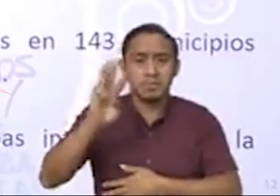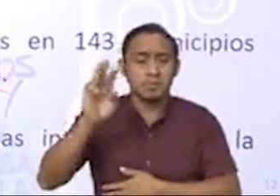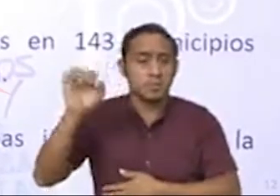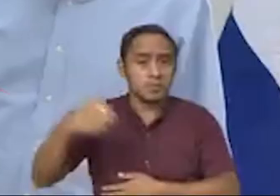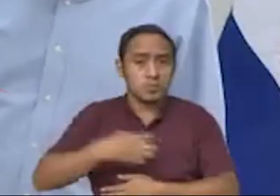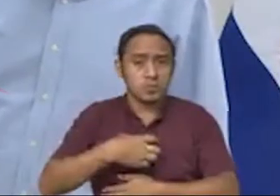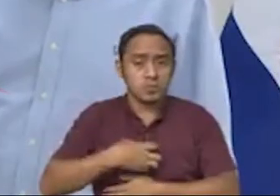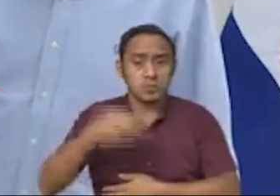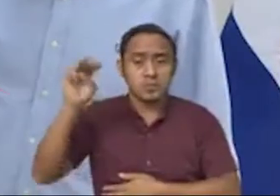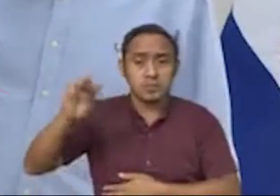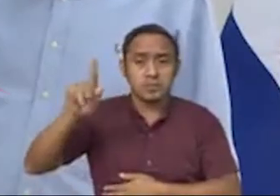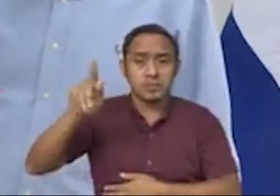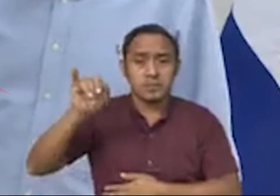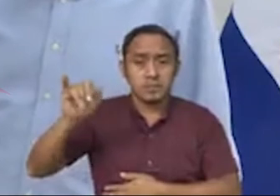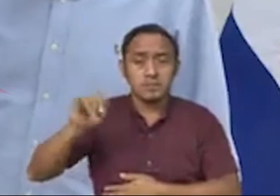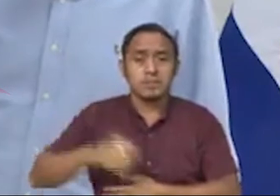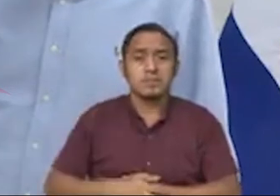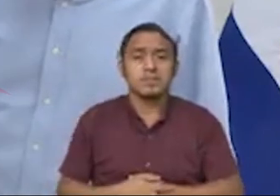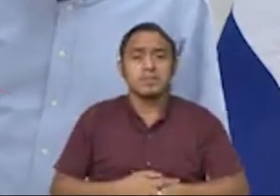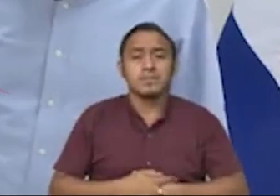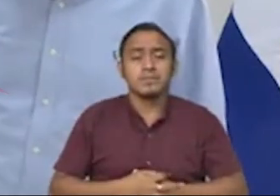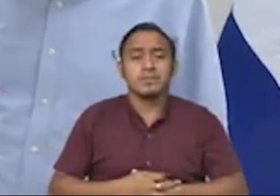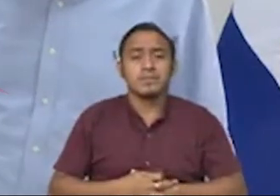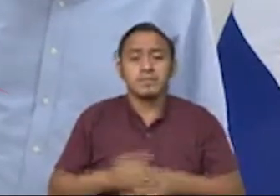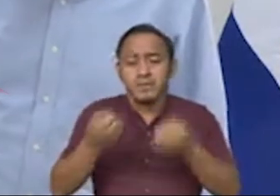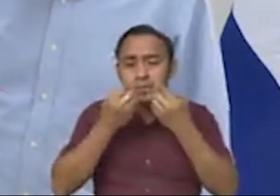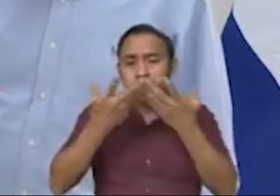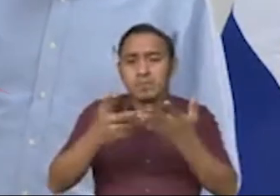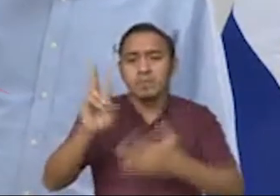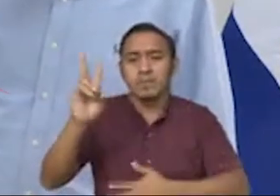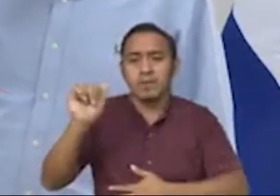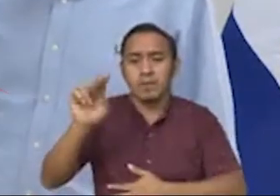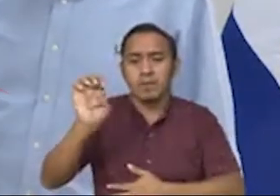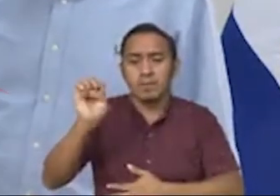avances para cada sector. Para Noticias 12, Gabriela Solórzano.